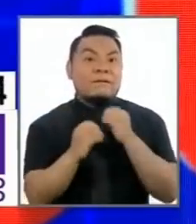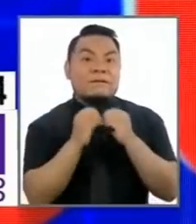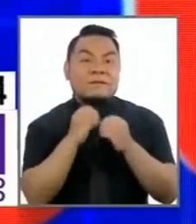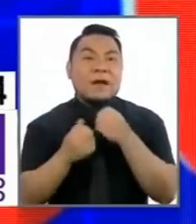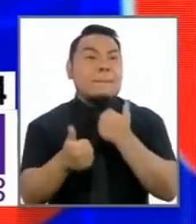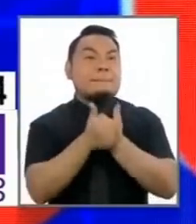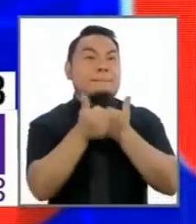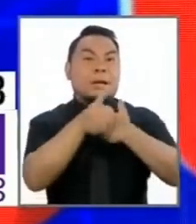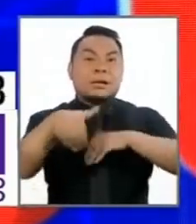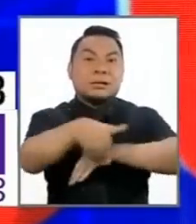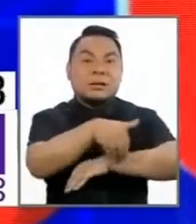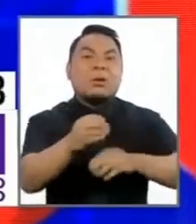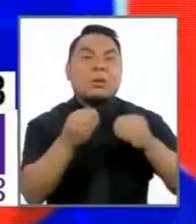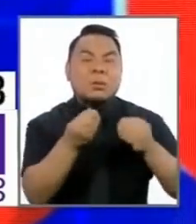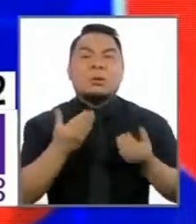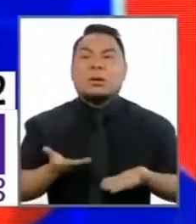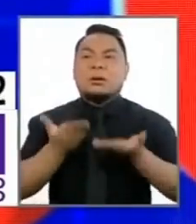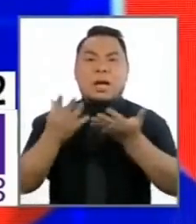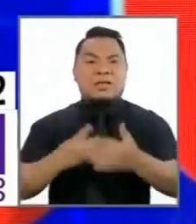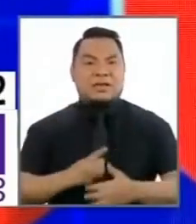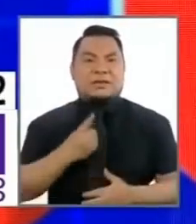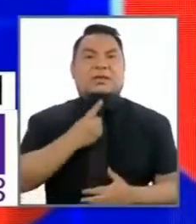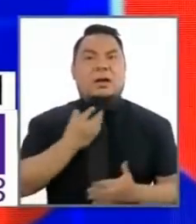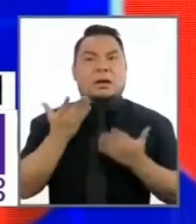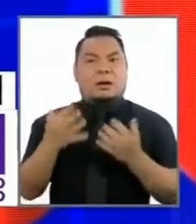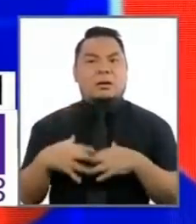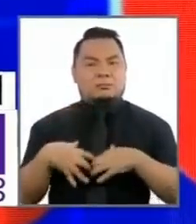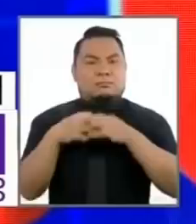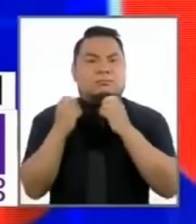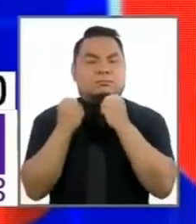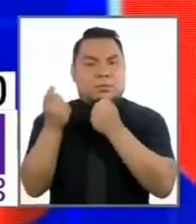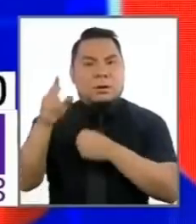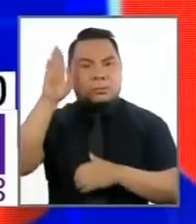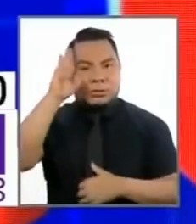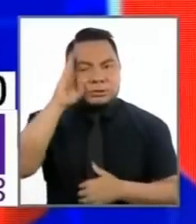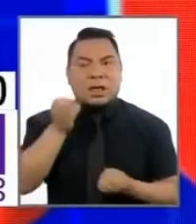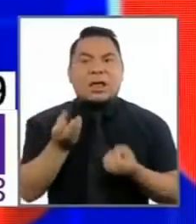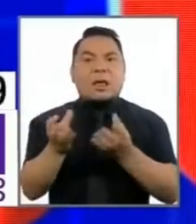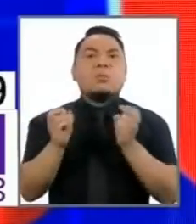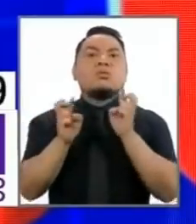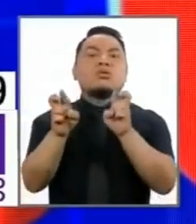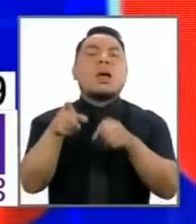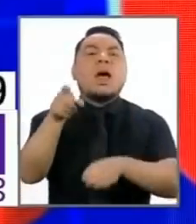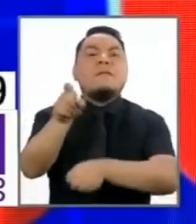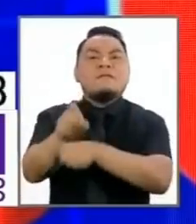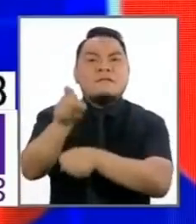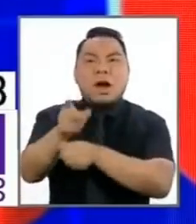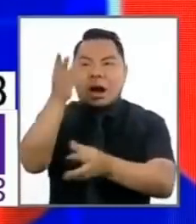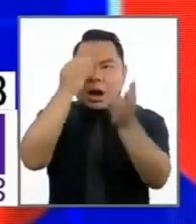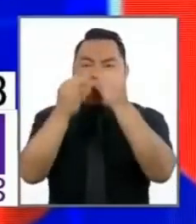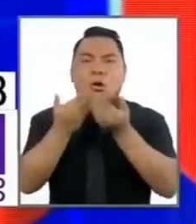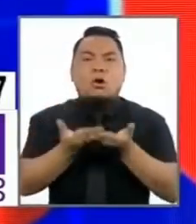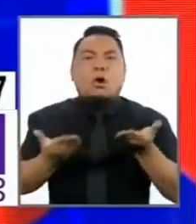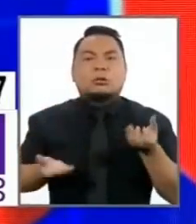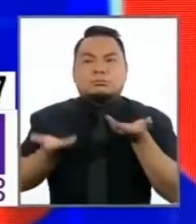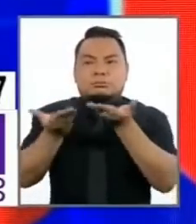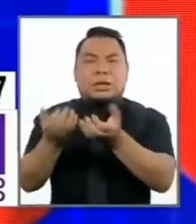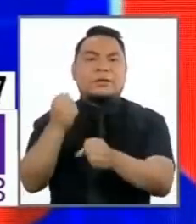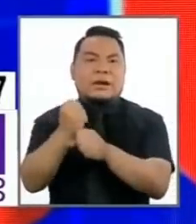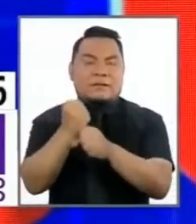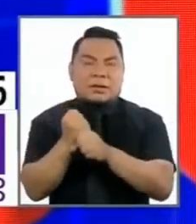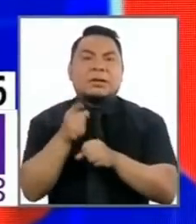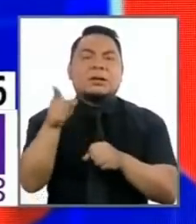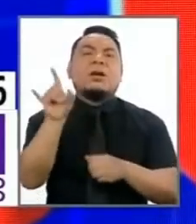tenemos que devolverle la dignidad a los policías, dándoles oportunidades de formación, dándoles herramientas de trabajo y no